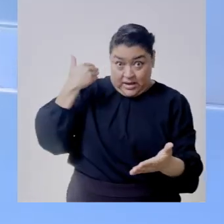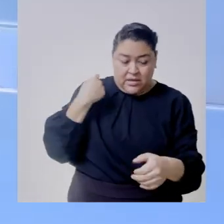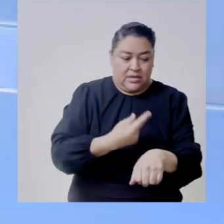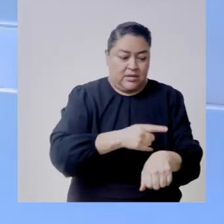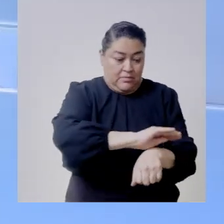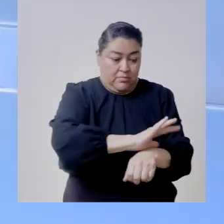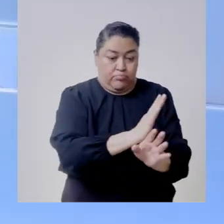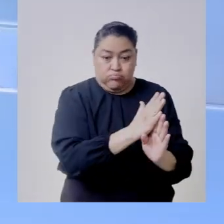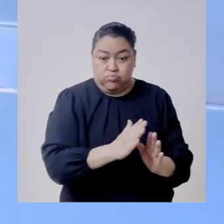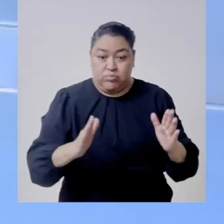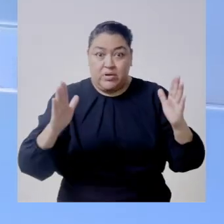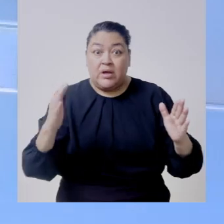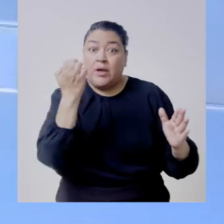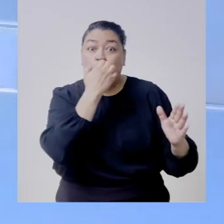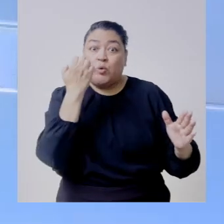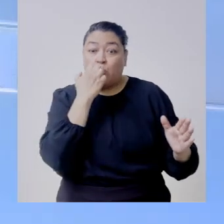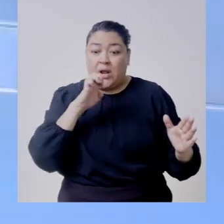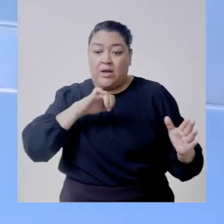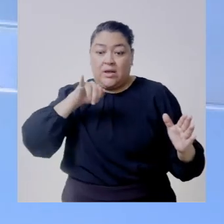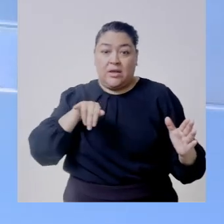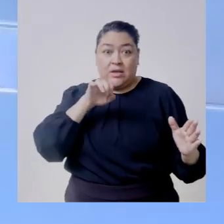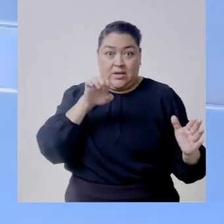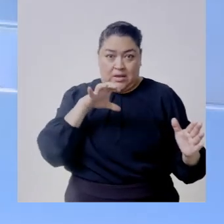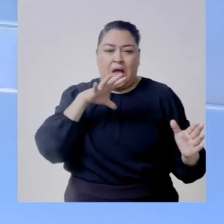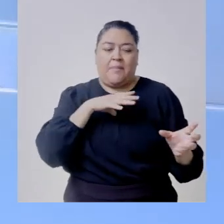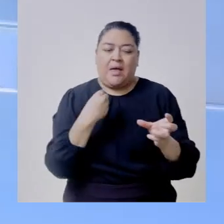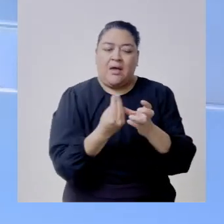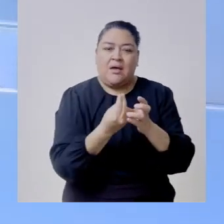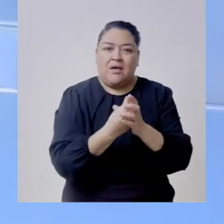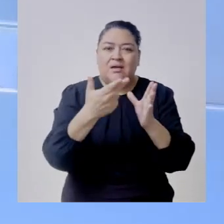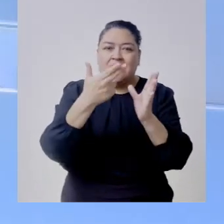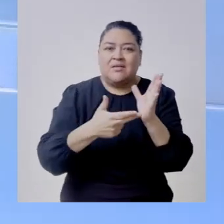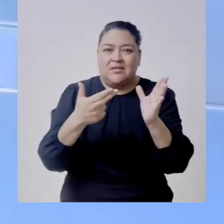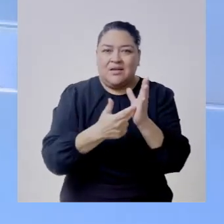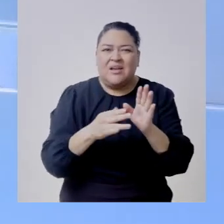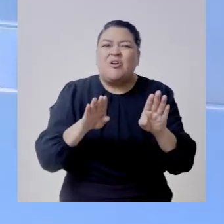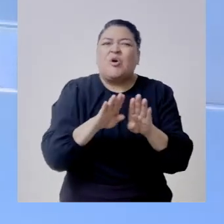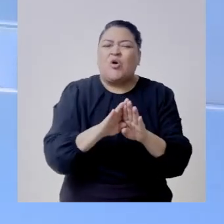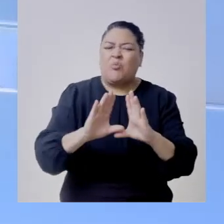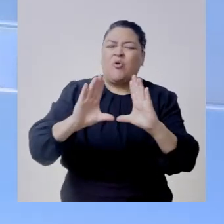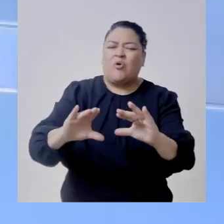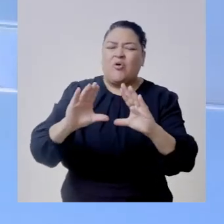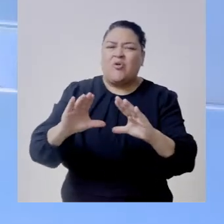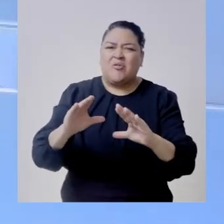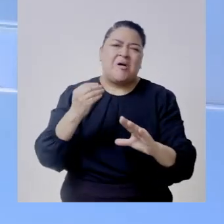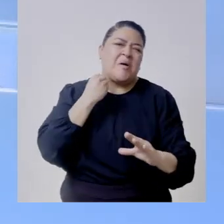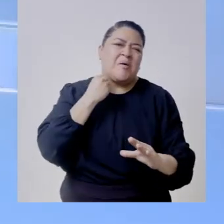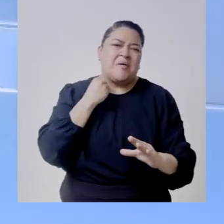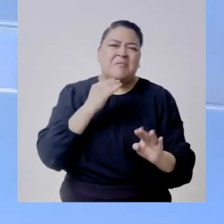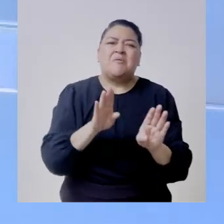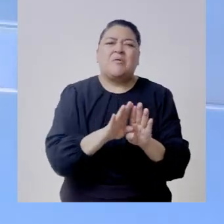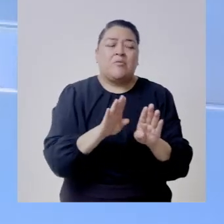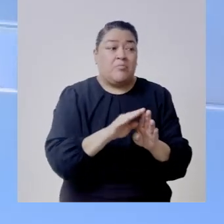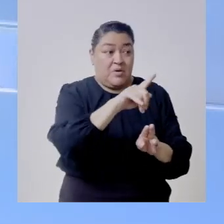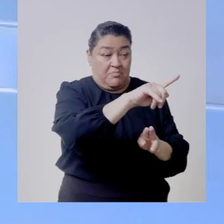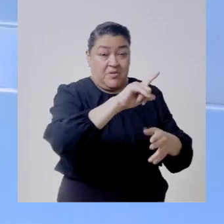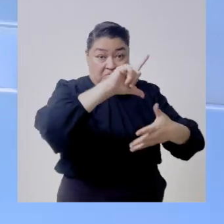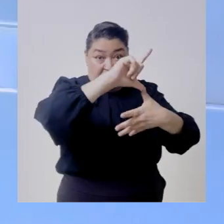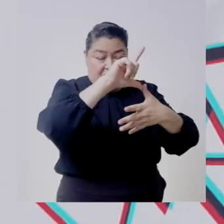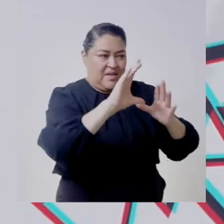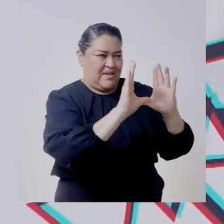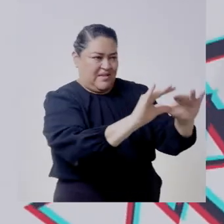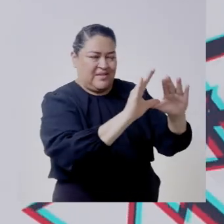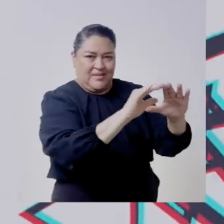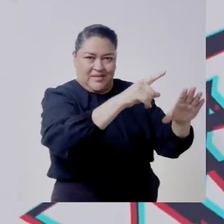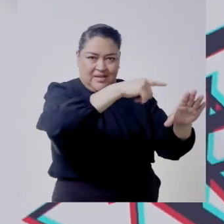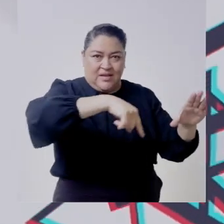la escuela judicial electoral impartió el el taller de pedagogía a las escuelas de iberoamérica